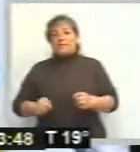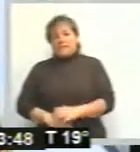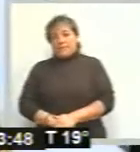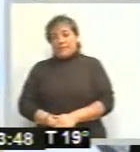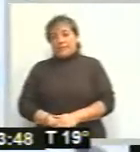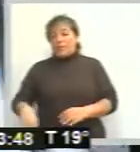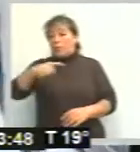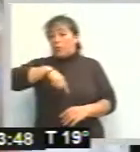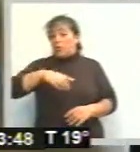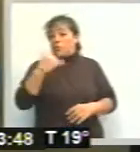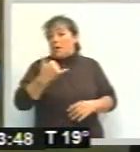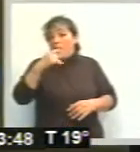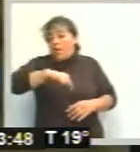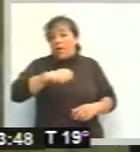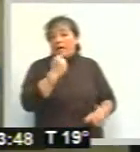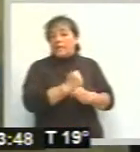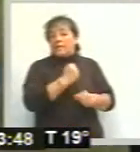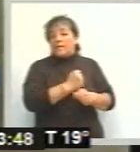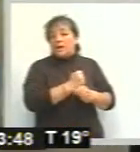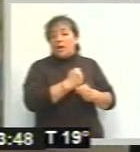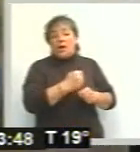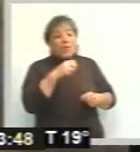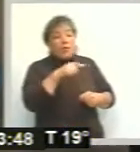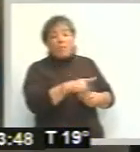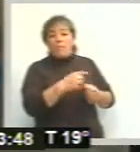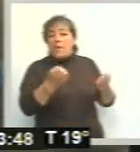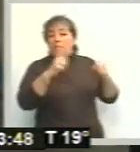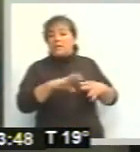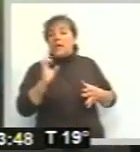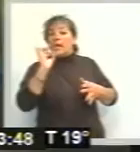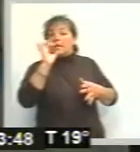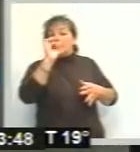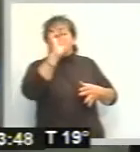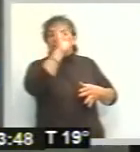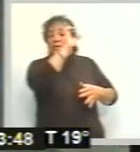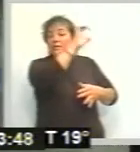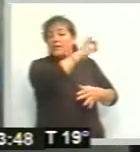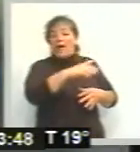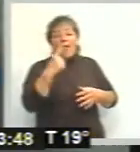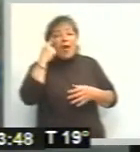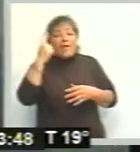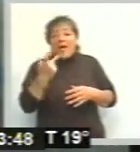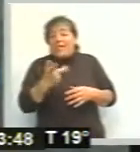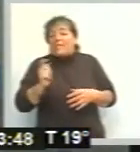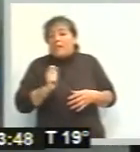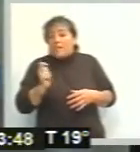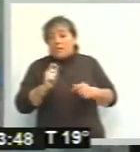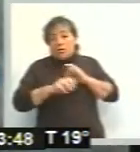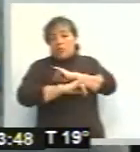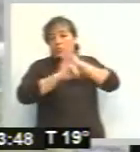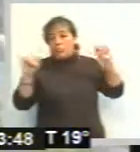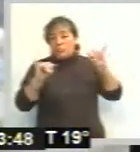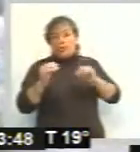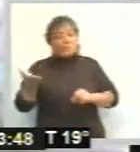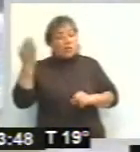Estamos acá justamente trabajando para llevar adelante el tren a las nubes con la idea de en tres meses, como ya se anunció anteriormente,